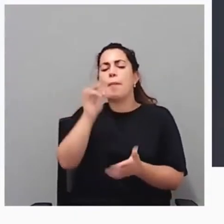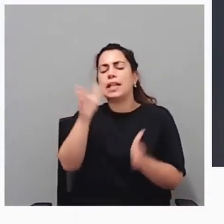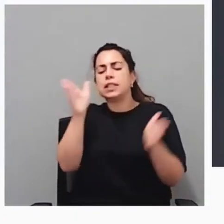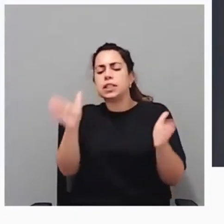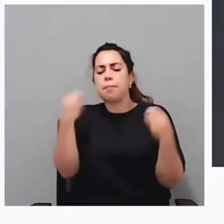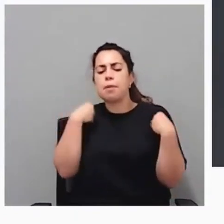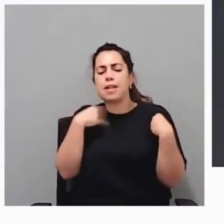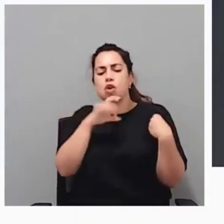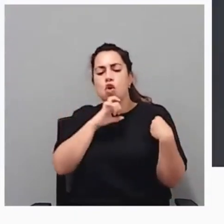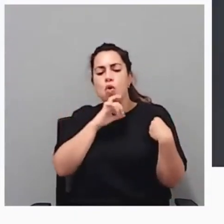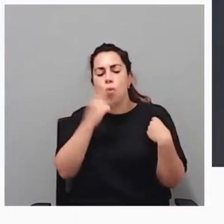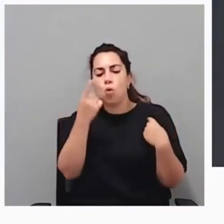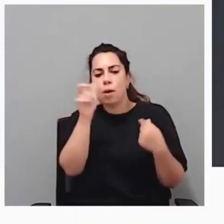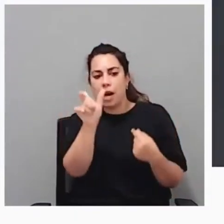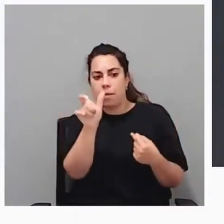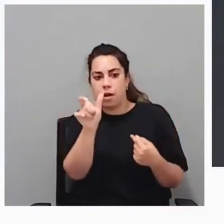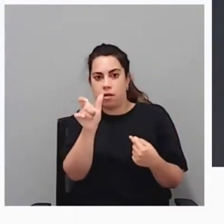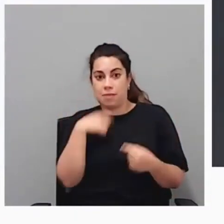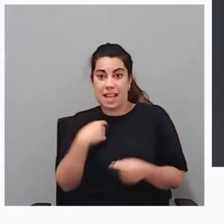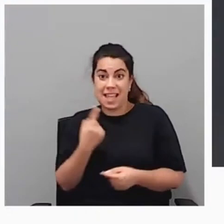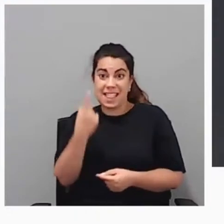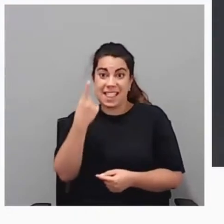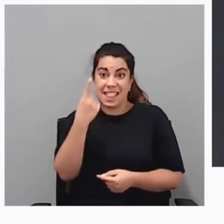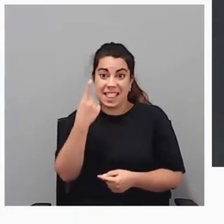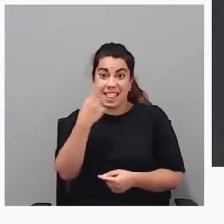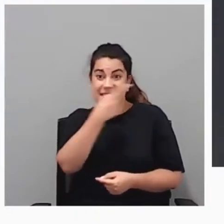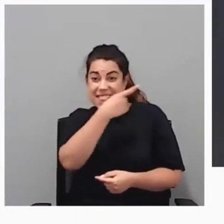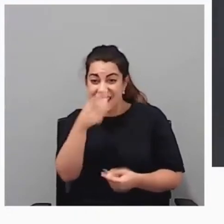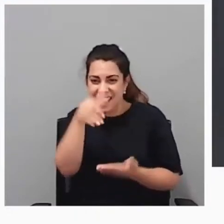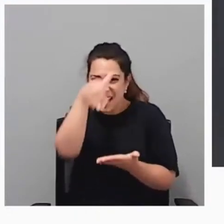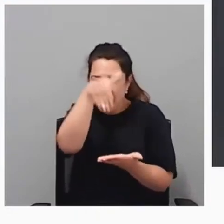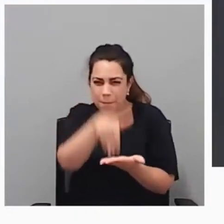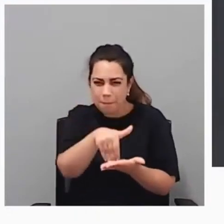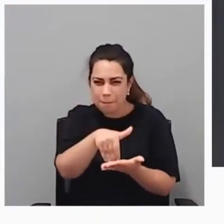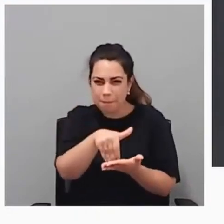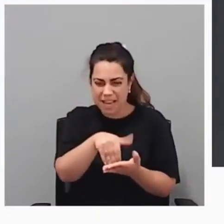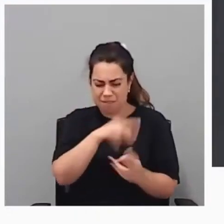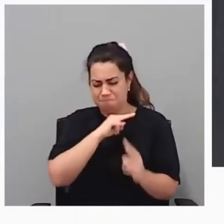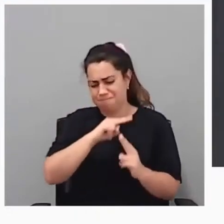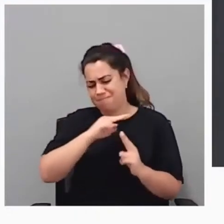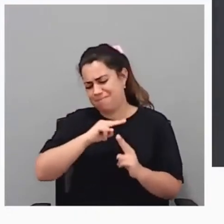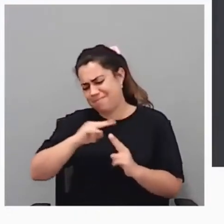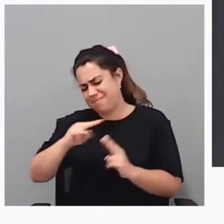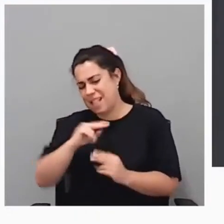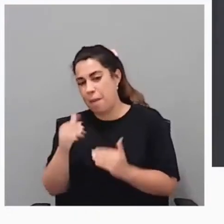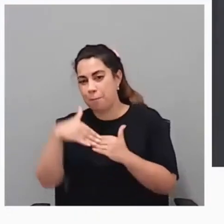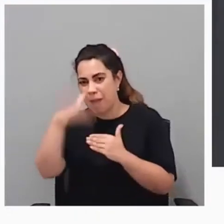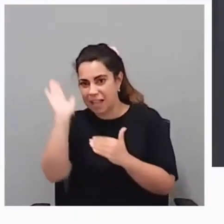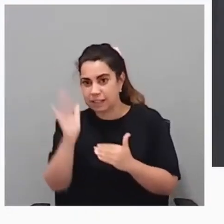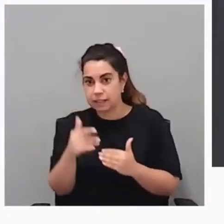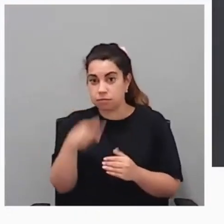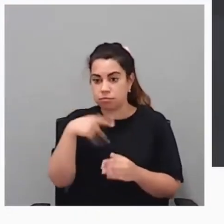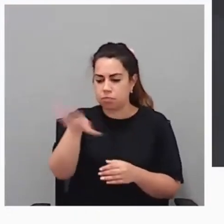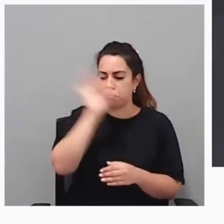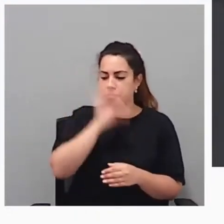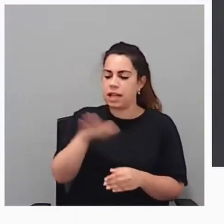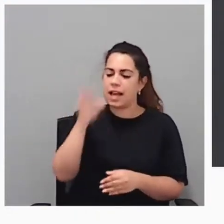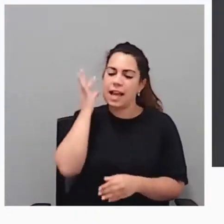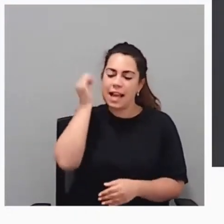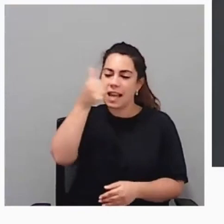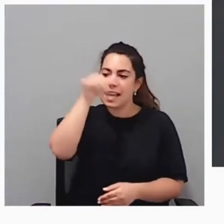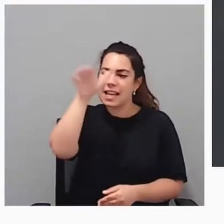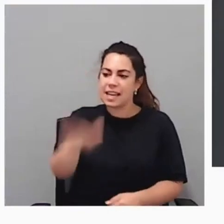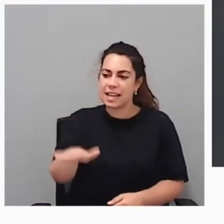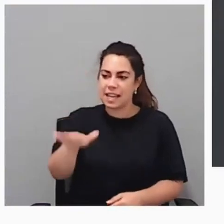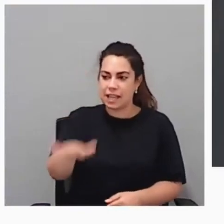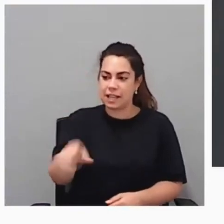y en esas más de 100.000 propuestas eligieron la de un niño de Michigan de nueve años que definió el